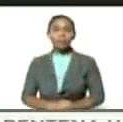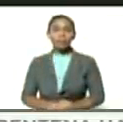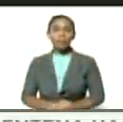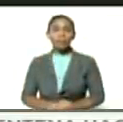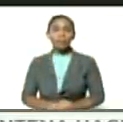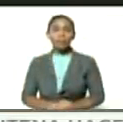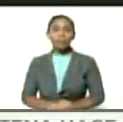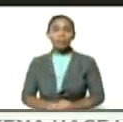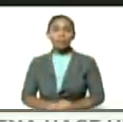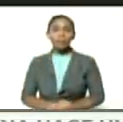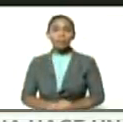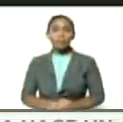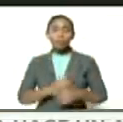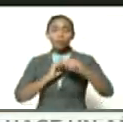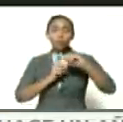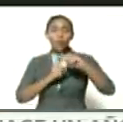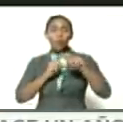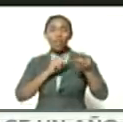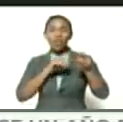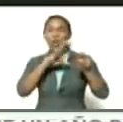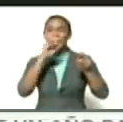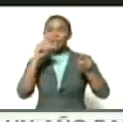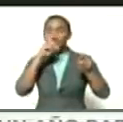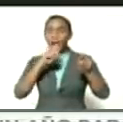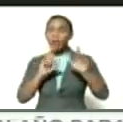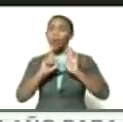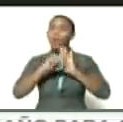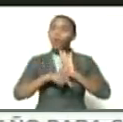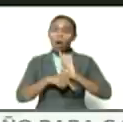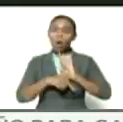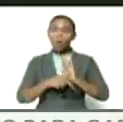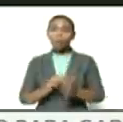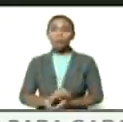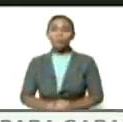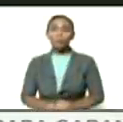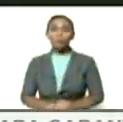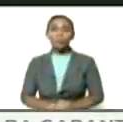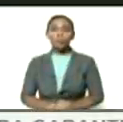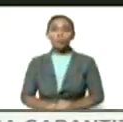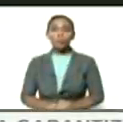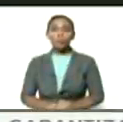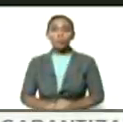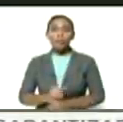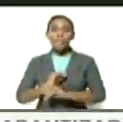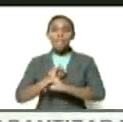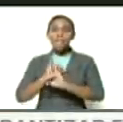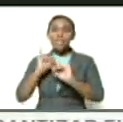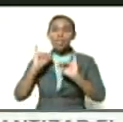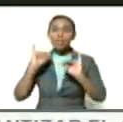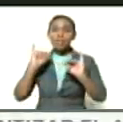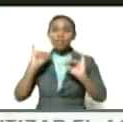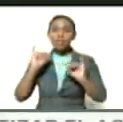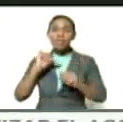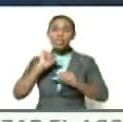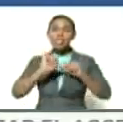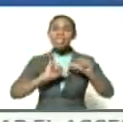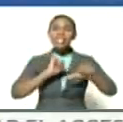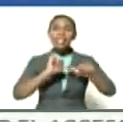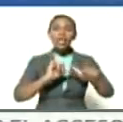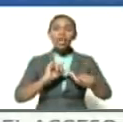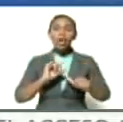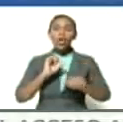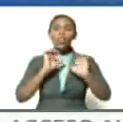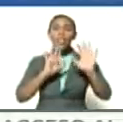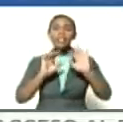y sumada a estos 500 años luego a finales del siglo 18